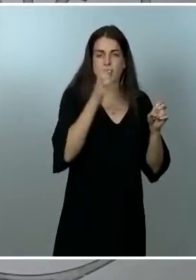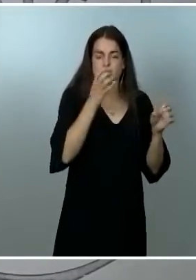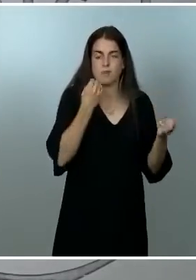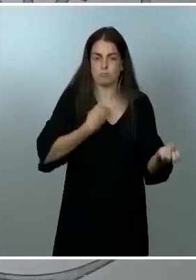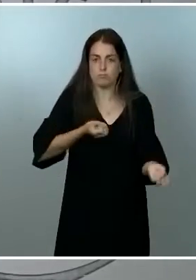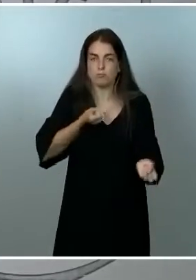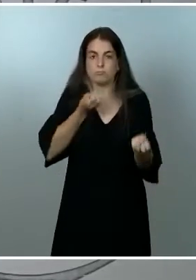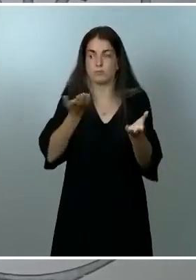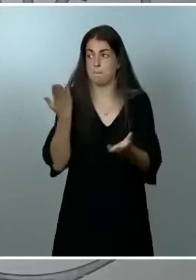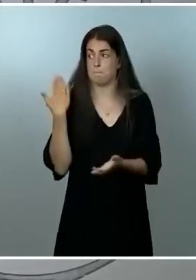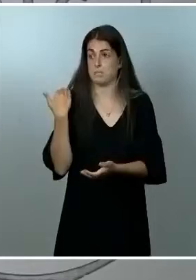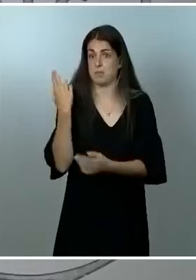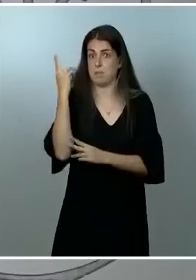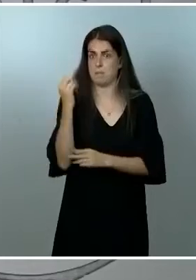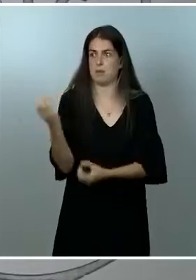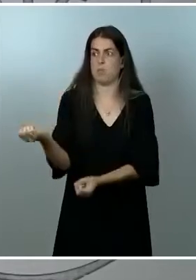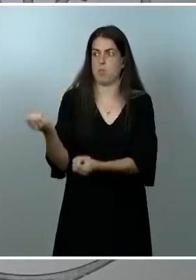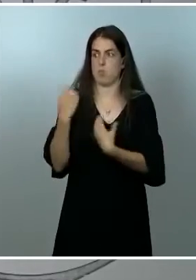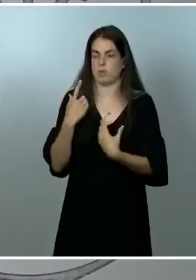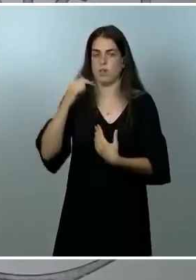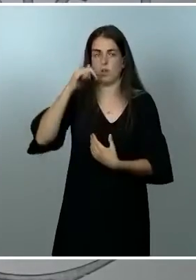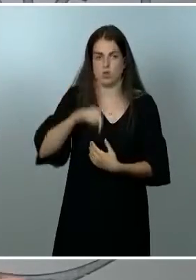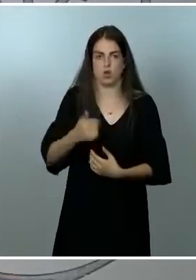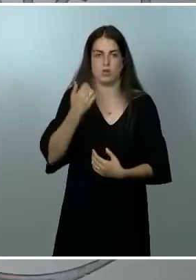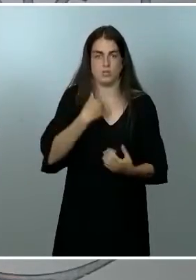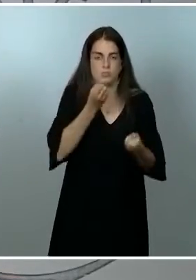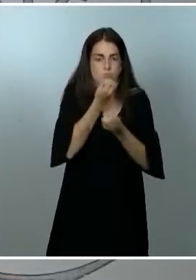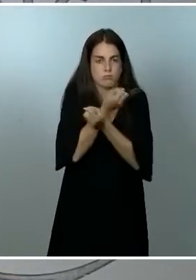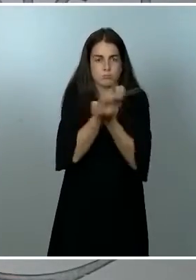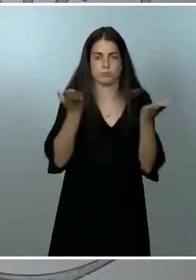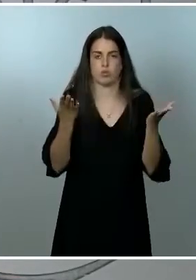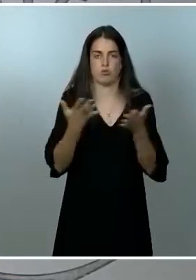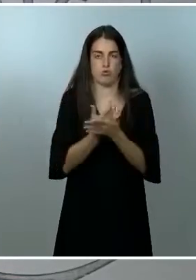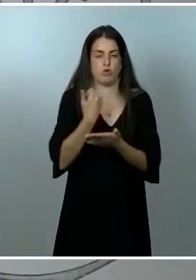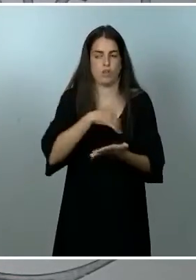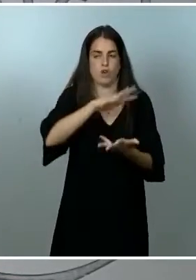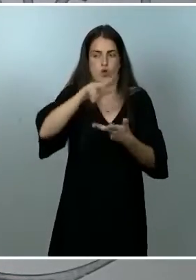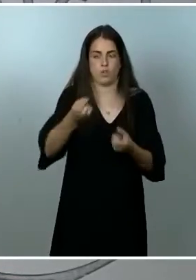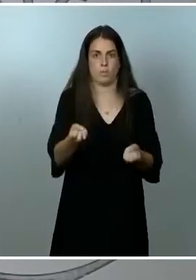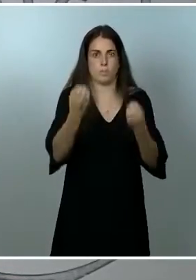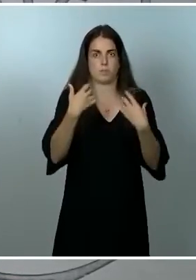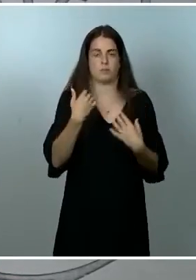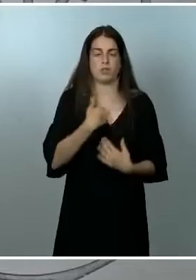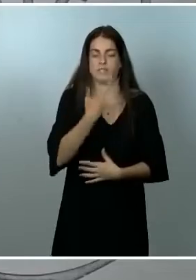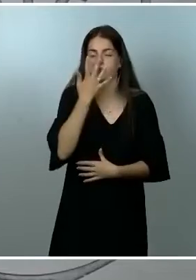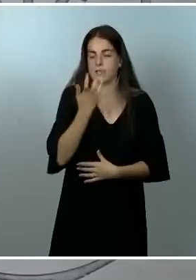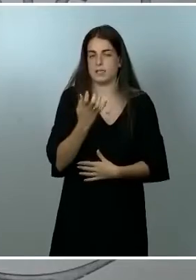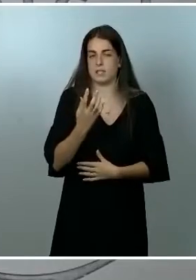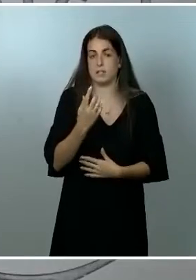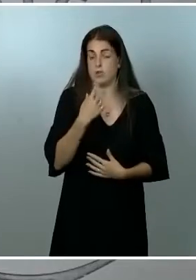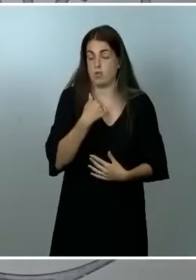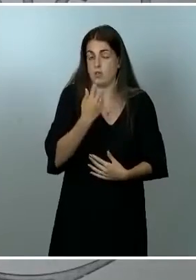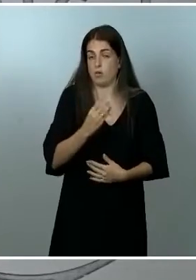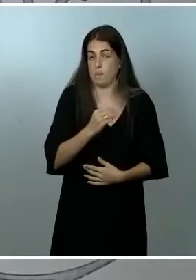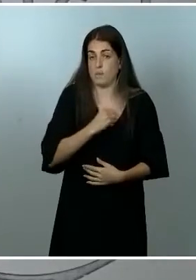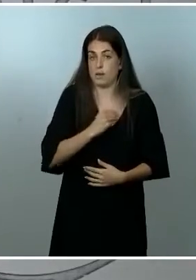viernes pasado y que en el día de hoy hemos tenido noticias y, por tanto, lamentar, insisto, que quienes tenemos que ser ejemplares